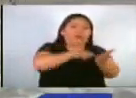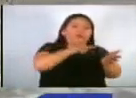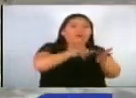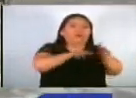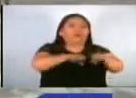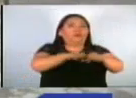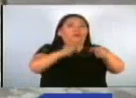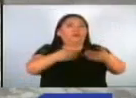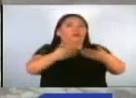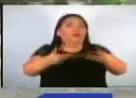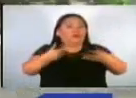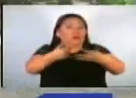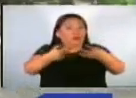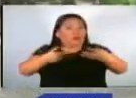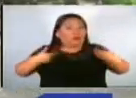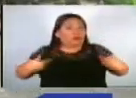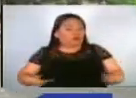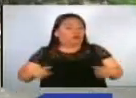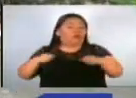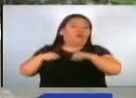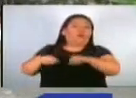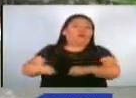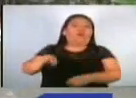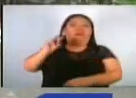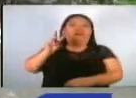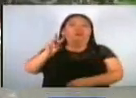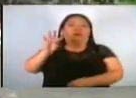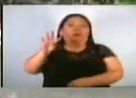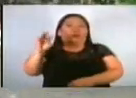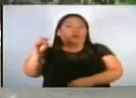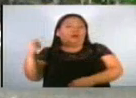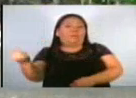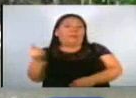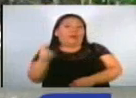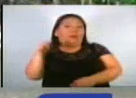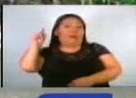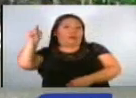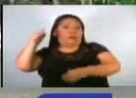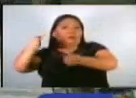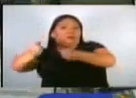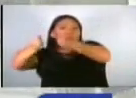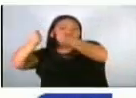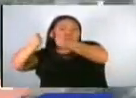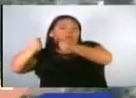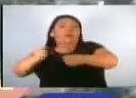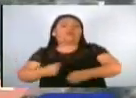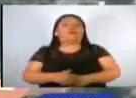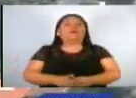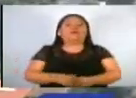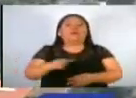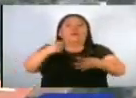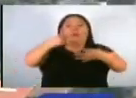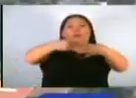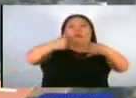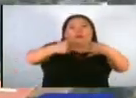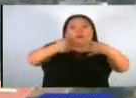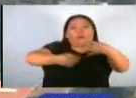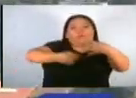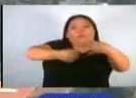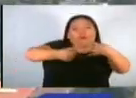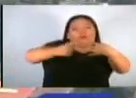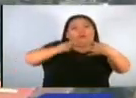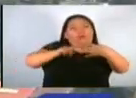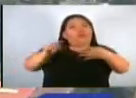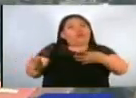humanos y el fallecimiento de más de 240 personas bajo custodia del Estado. El régimen ha motivado el